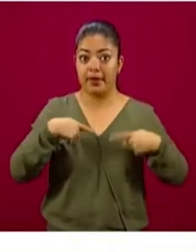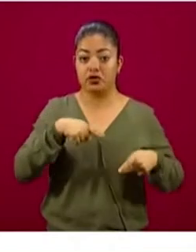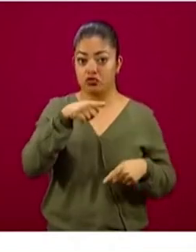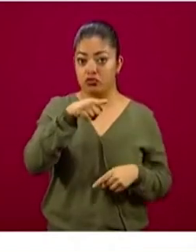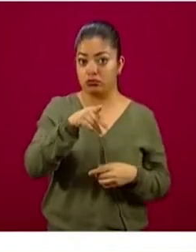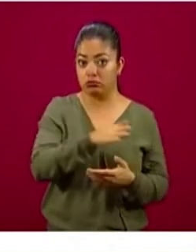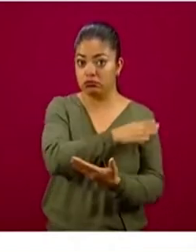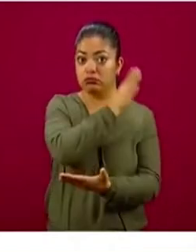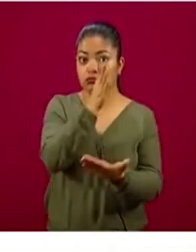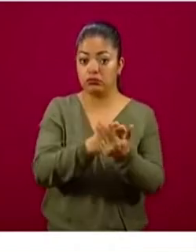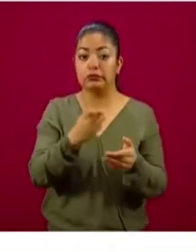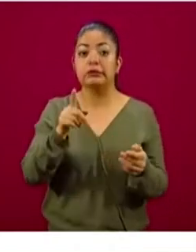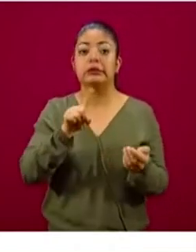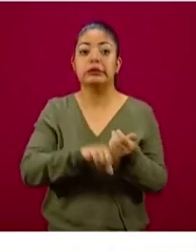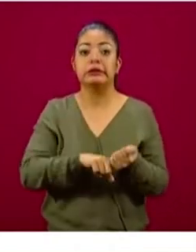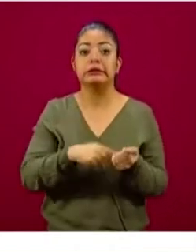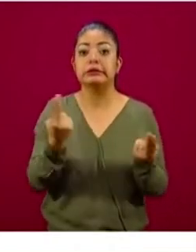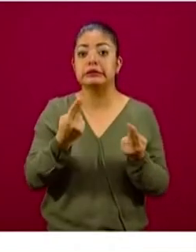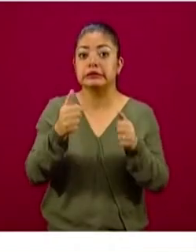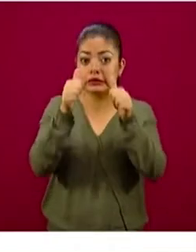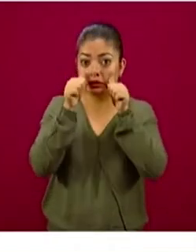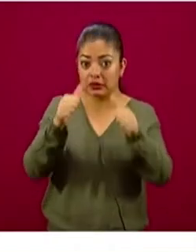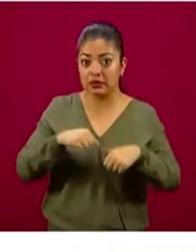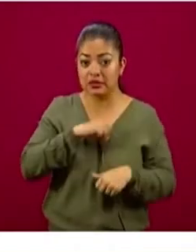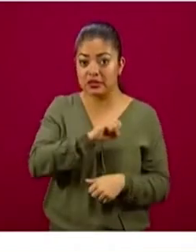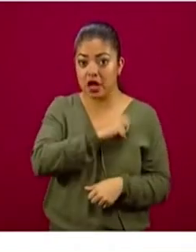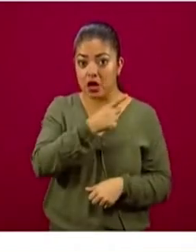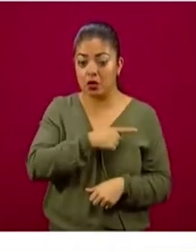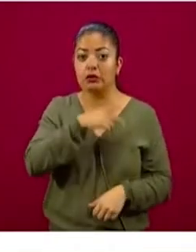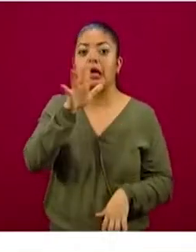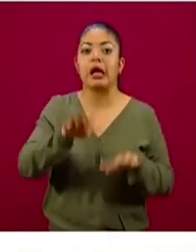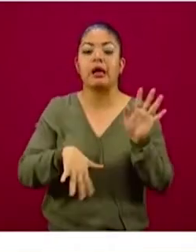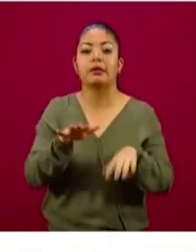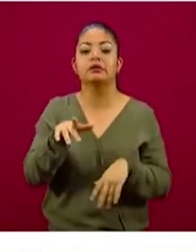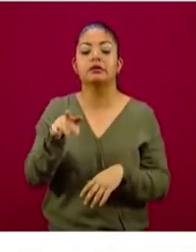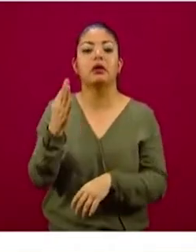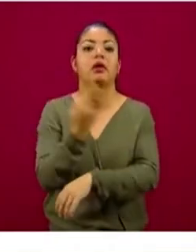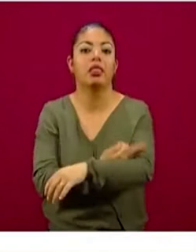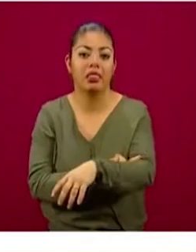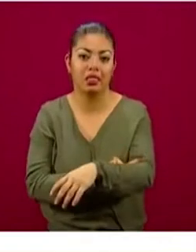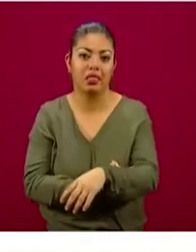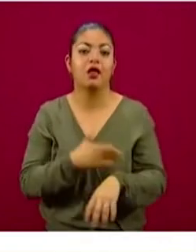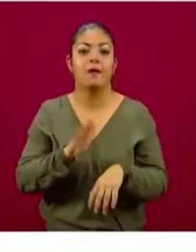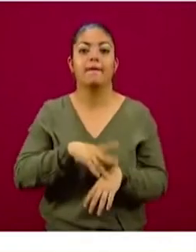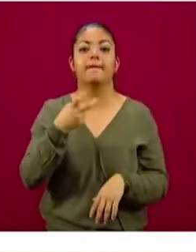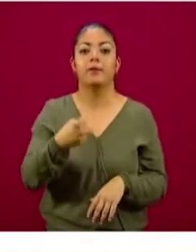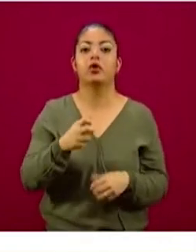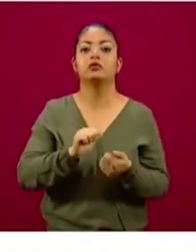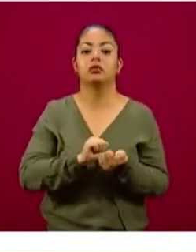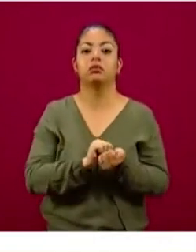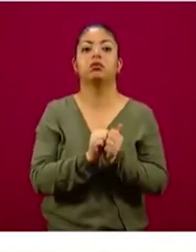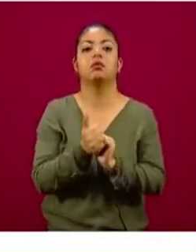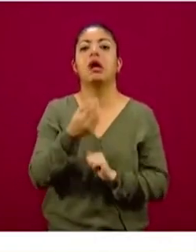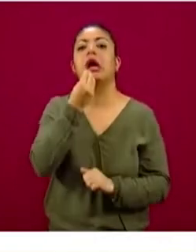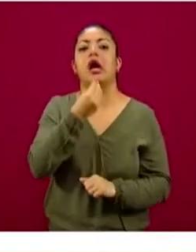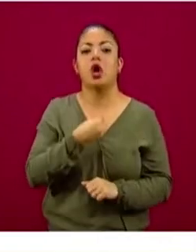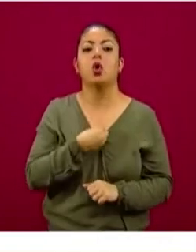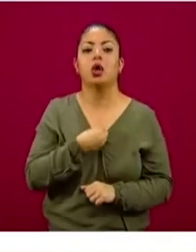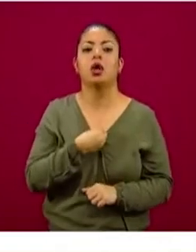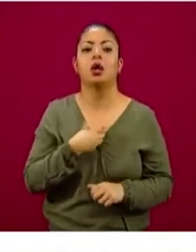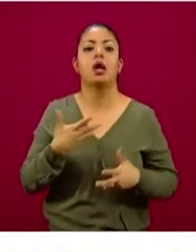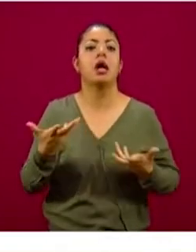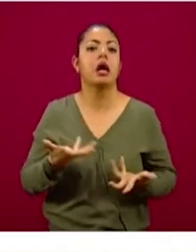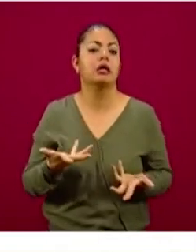solicitar servicios de salud, a veces acuden tardíamente y eso hace que el sistema, aunque hagamos lo que